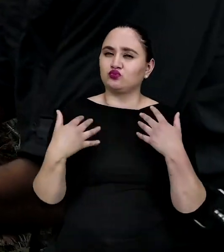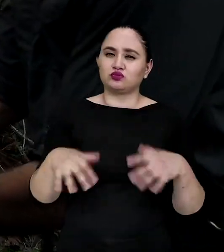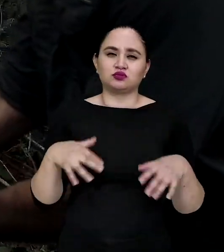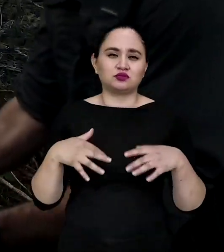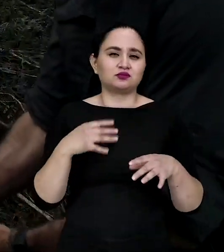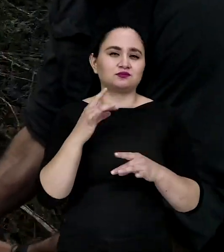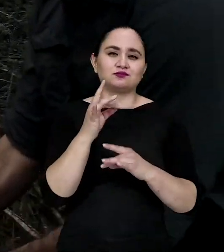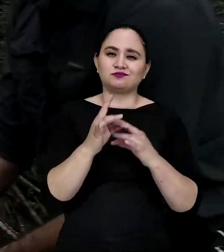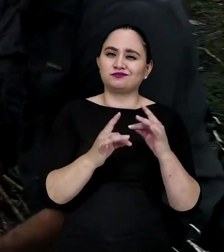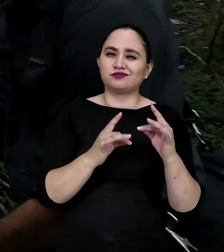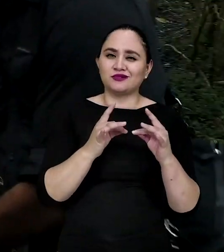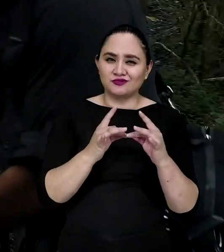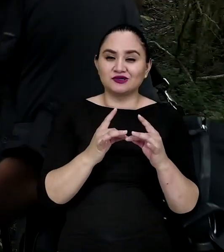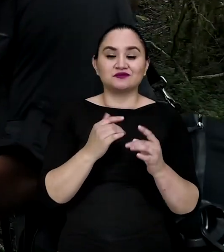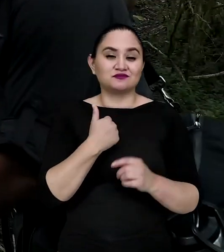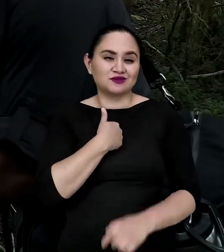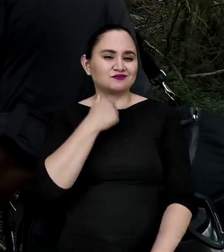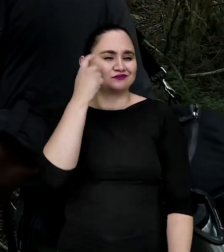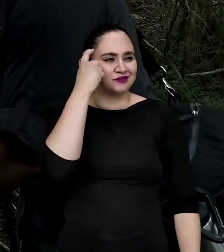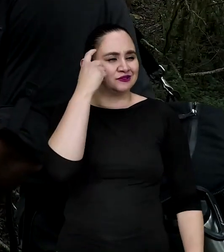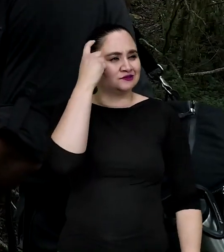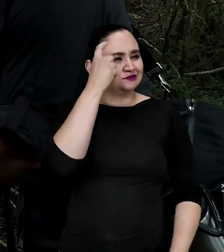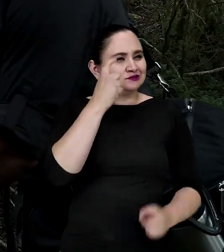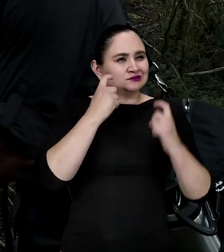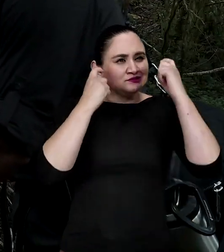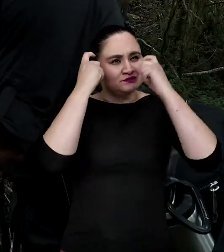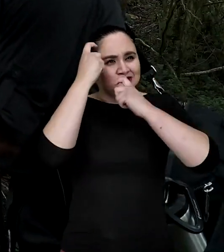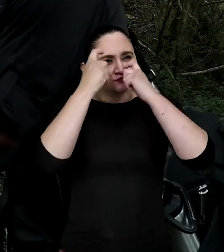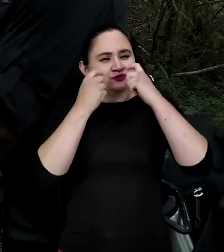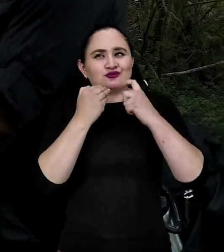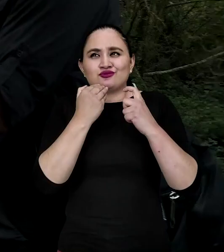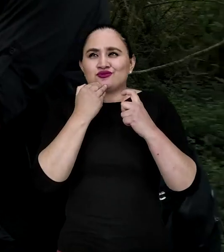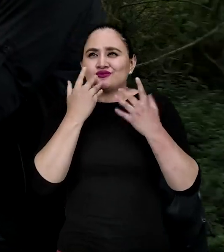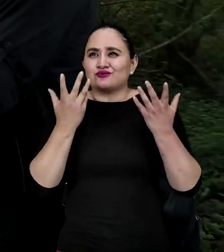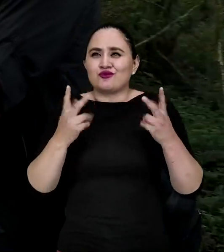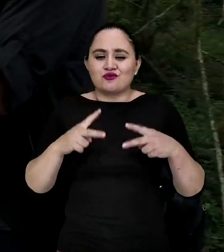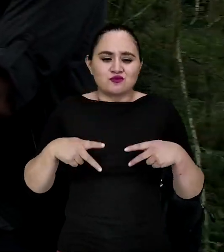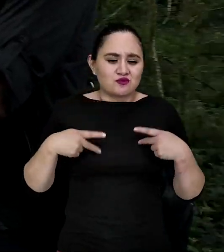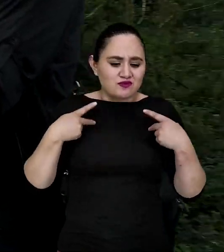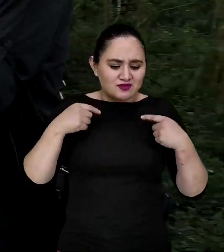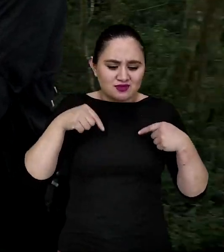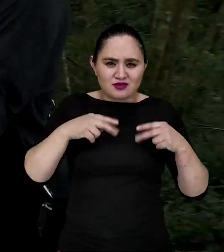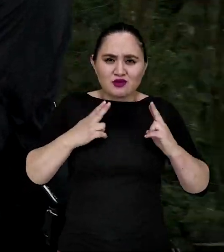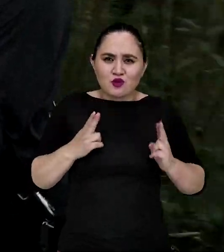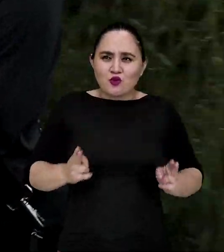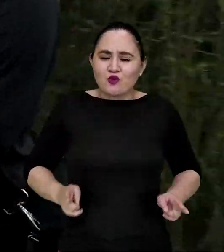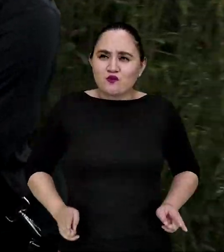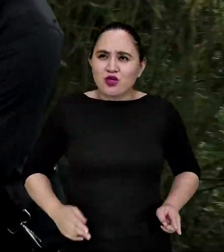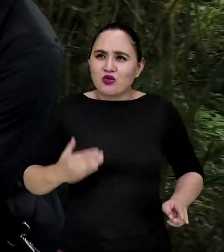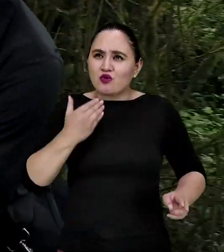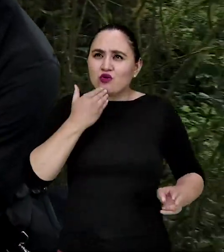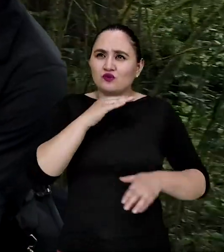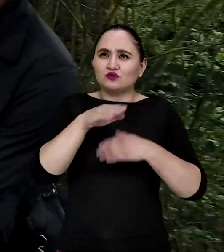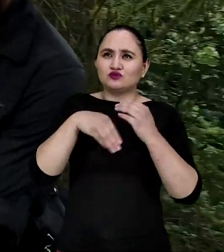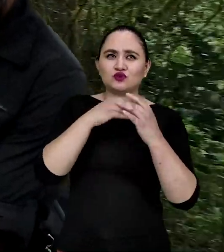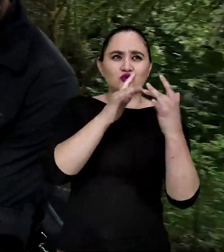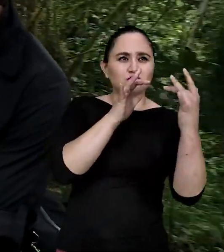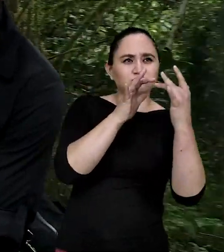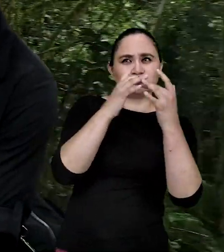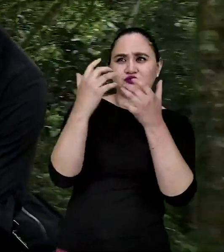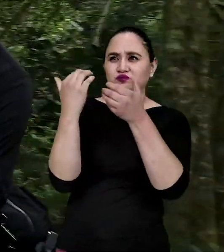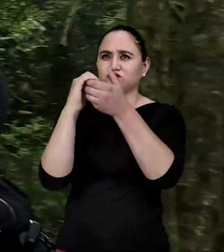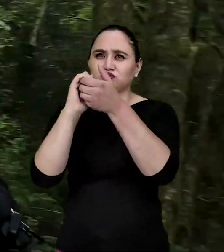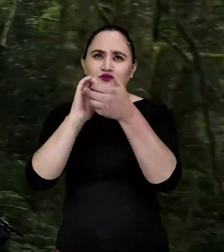es algo que te hace pensar sobre la existencia del ser humano y además,